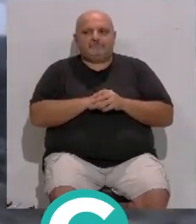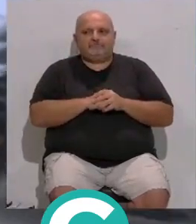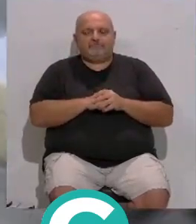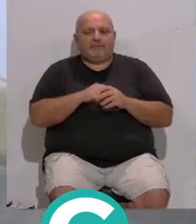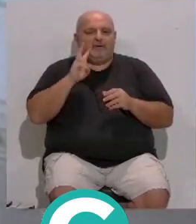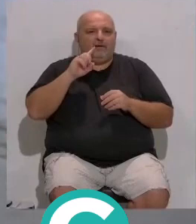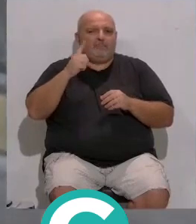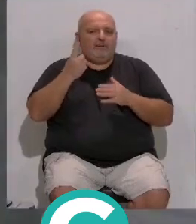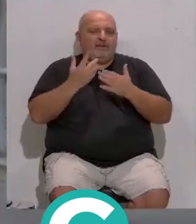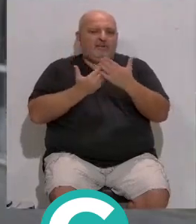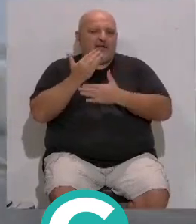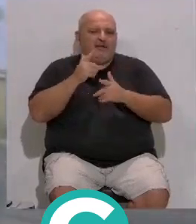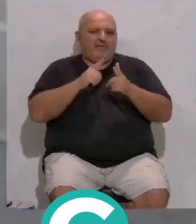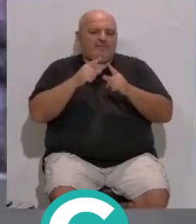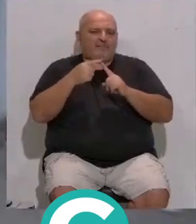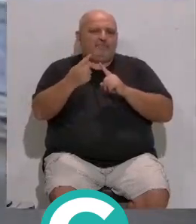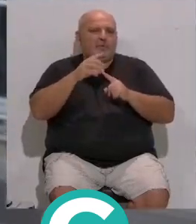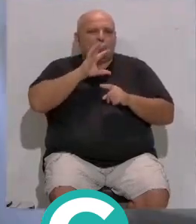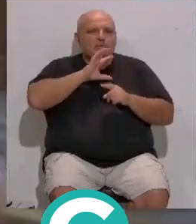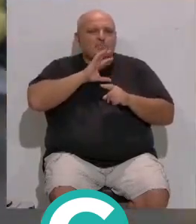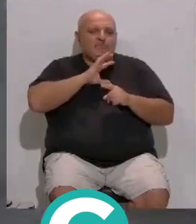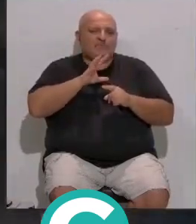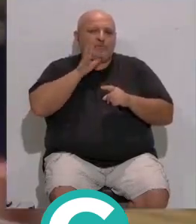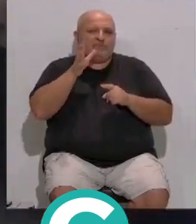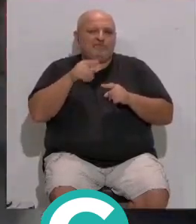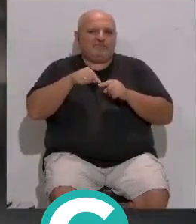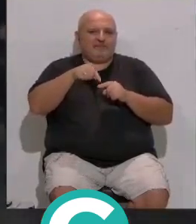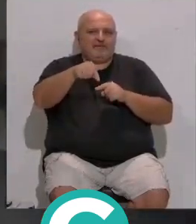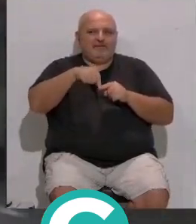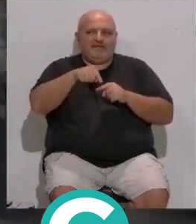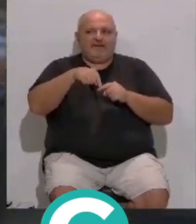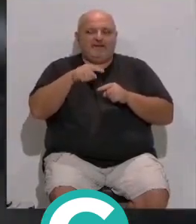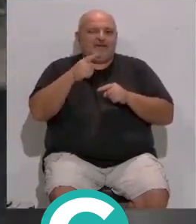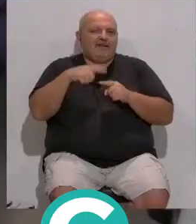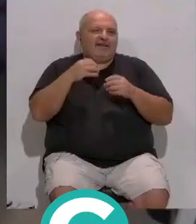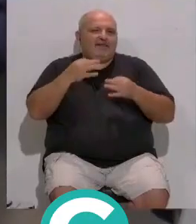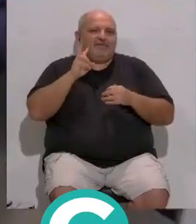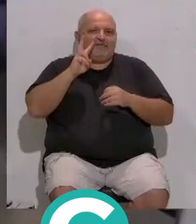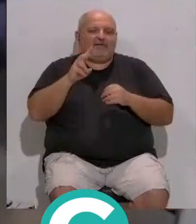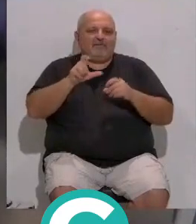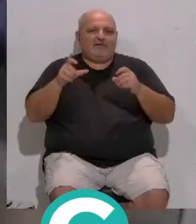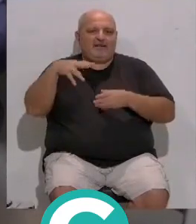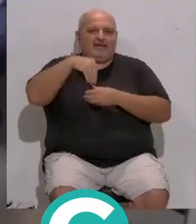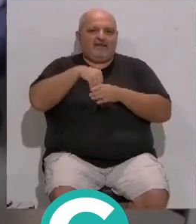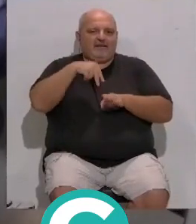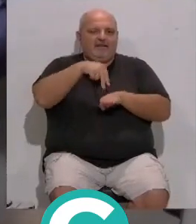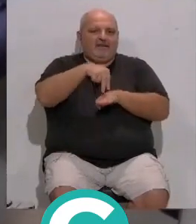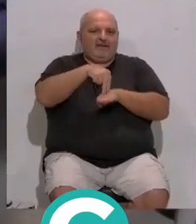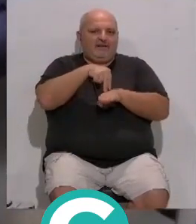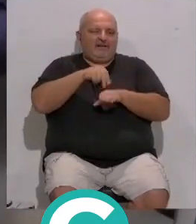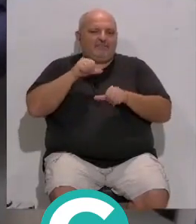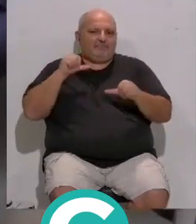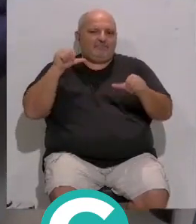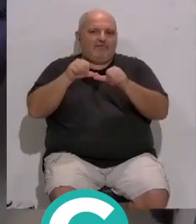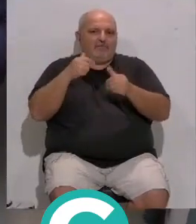Este primer viaje inaugural... ...ha dejado curiosas escenas a lo largo de su trayecto... ...lo insólito de ver viajeros a bordo del tranvía... ...pras meses